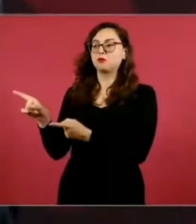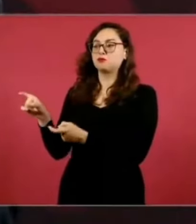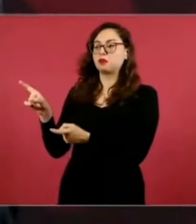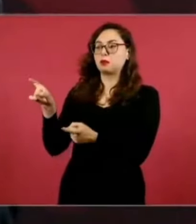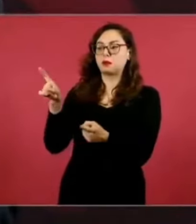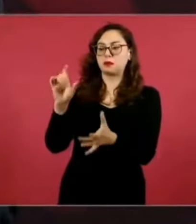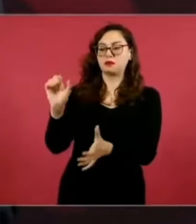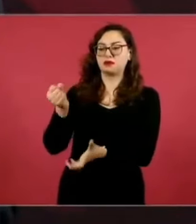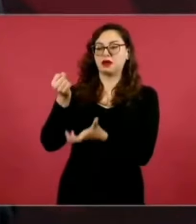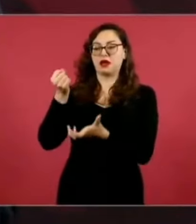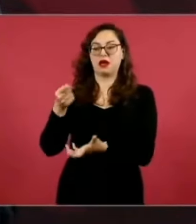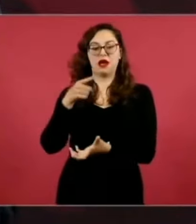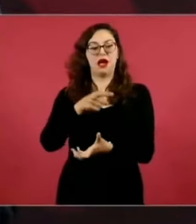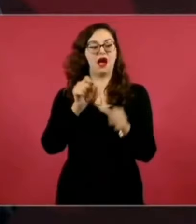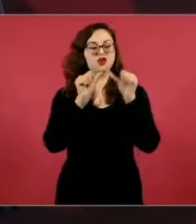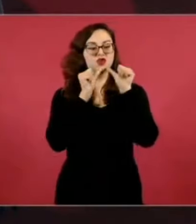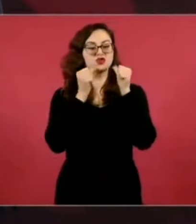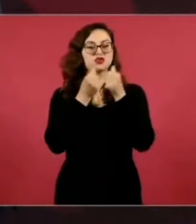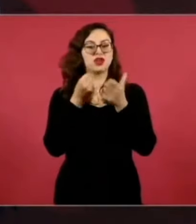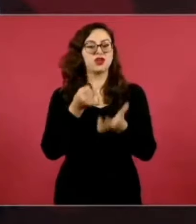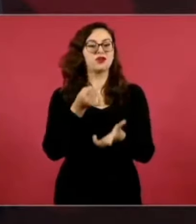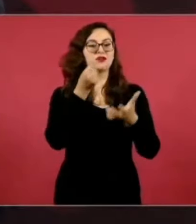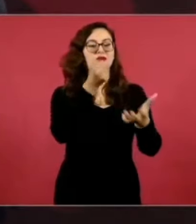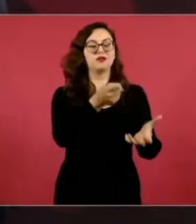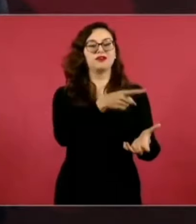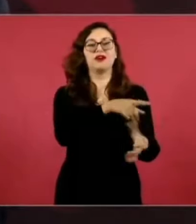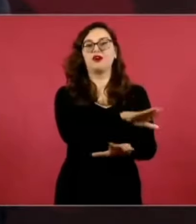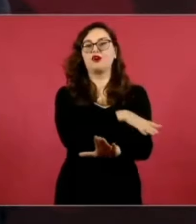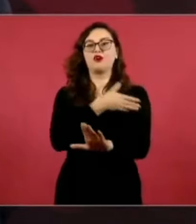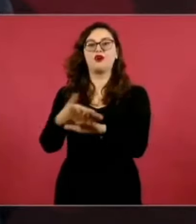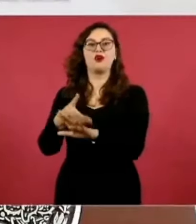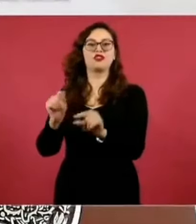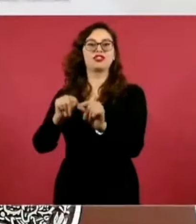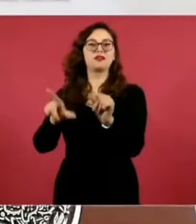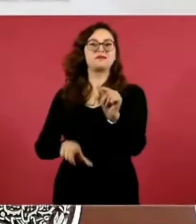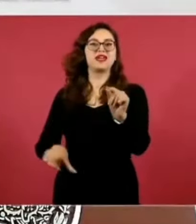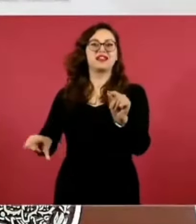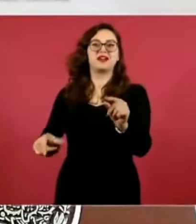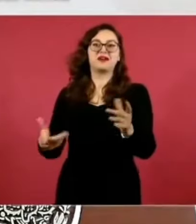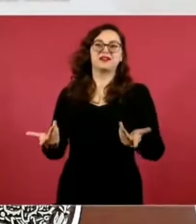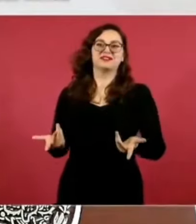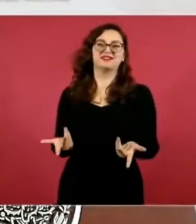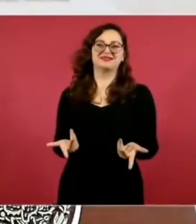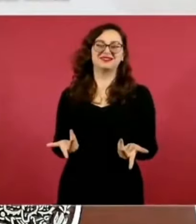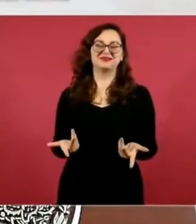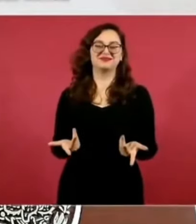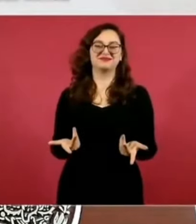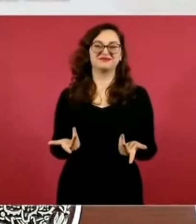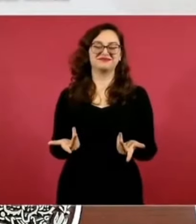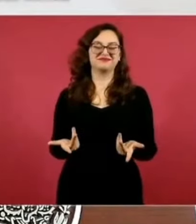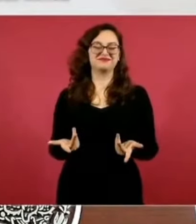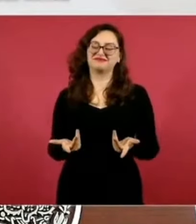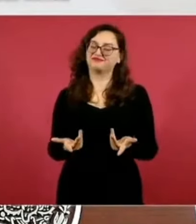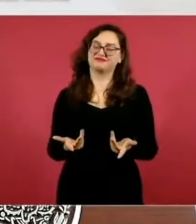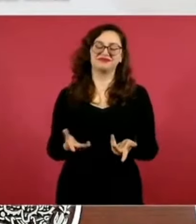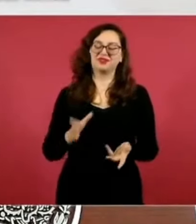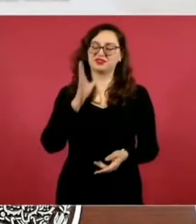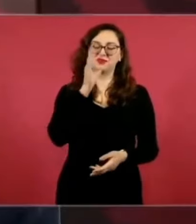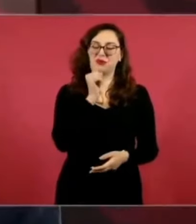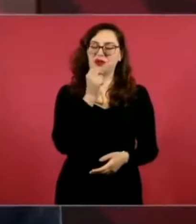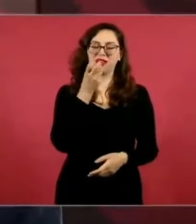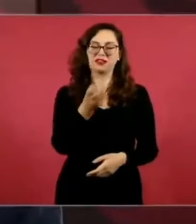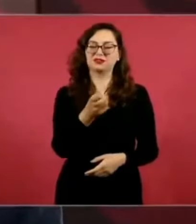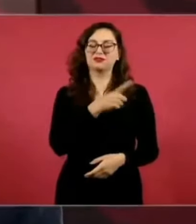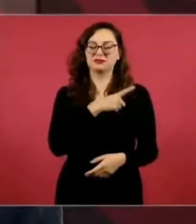en contra de los intereses de la mayoría de los mexicanos.